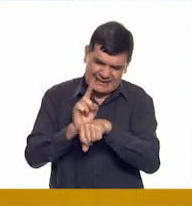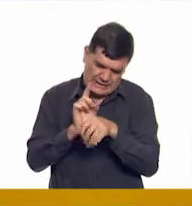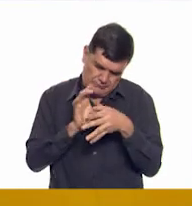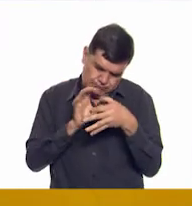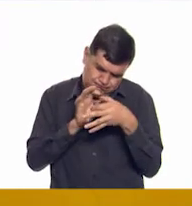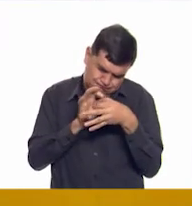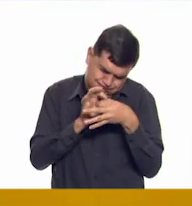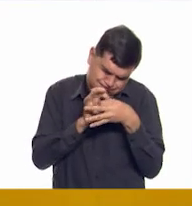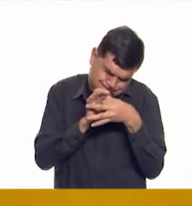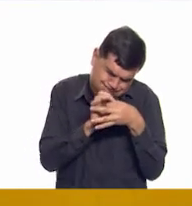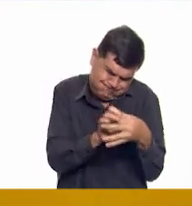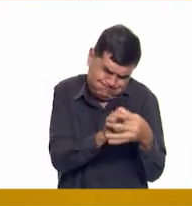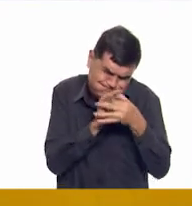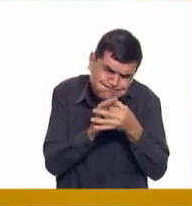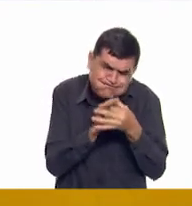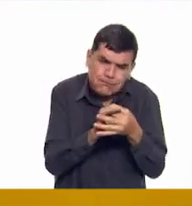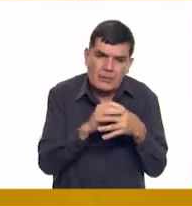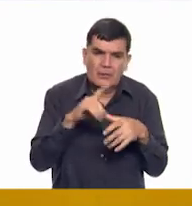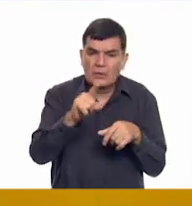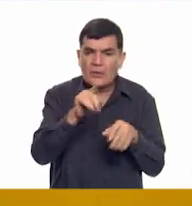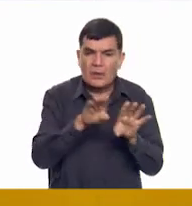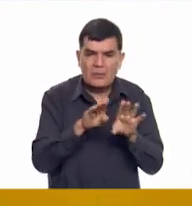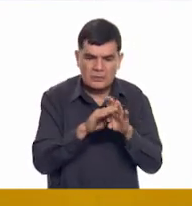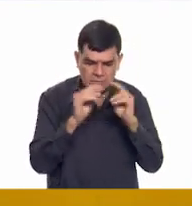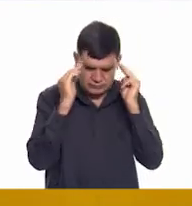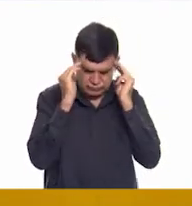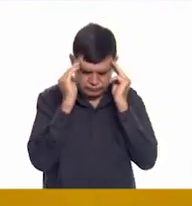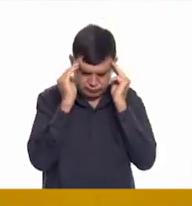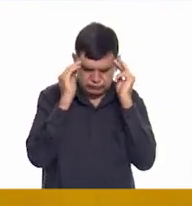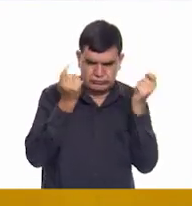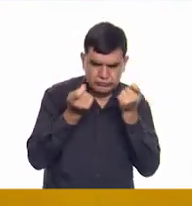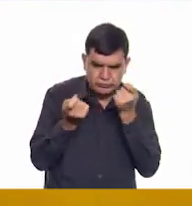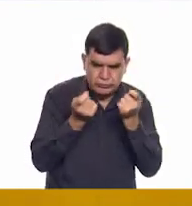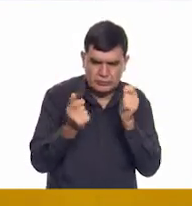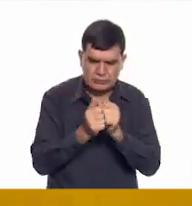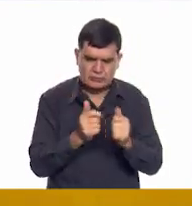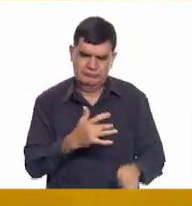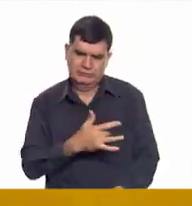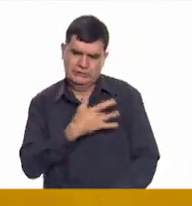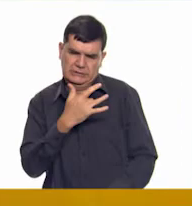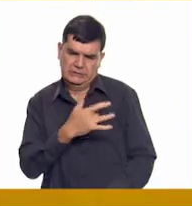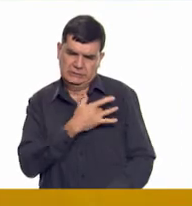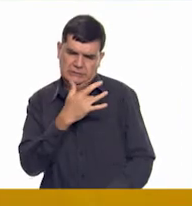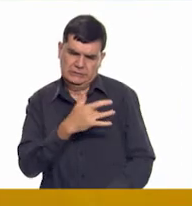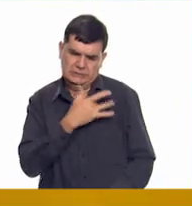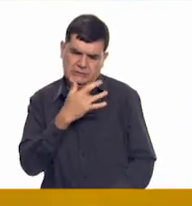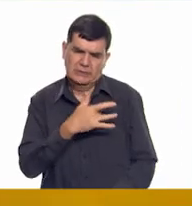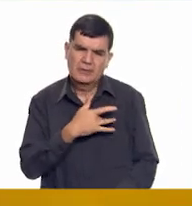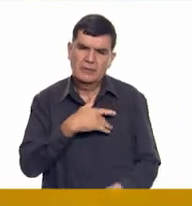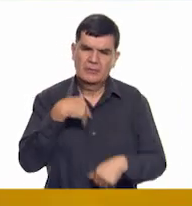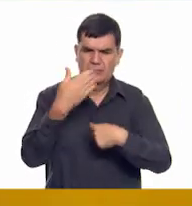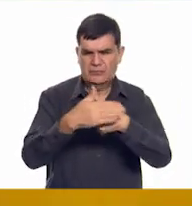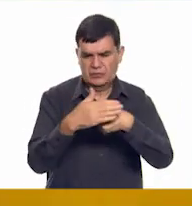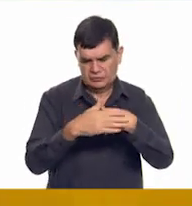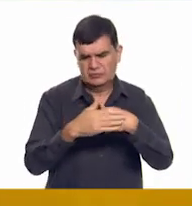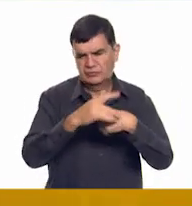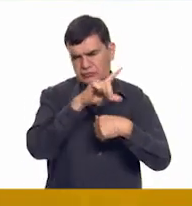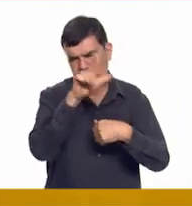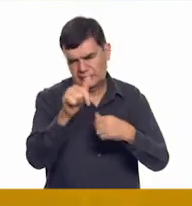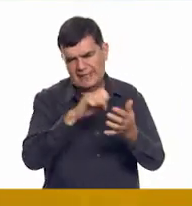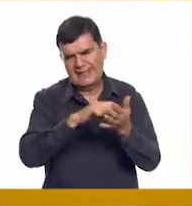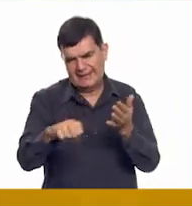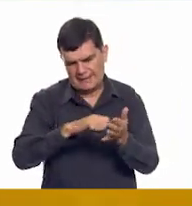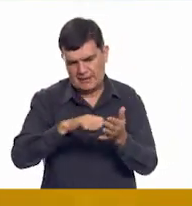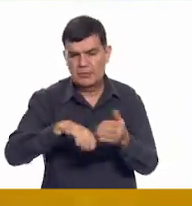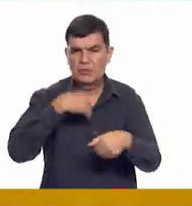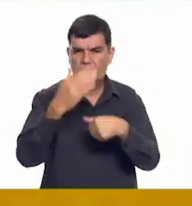Y eso se logra solamente con la regulación de los sentimientos. Pero lo vamos a hablar y vamos a poner más ejemplos